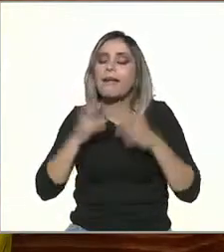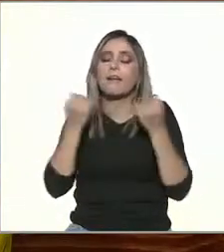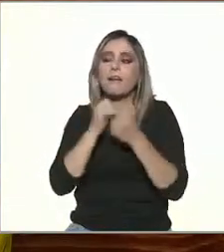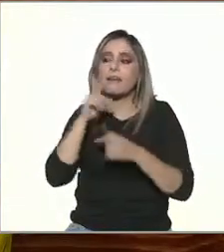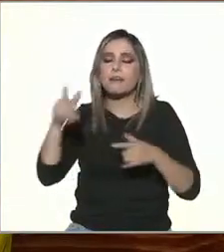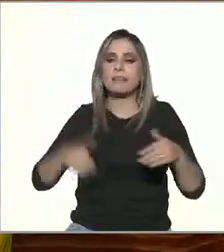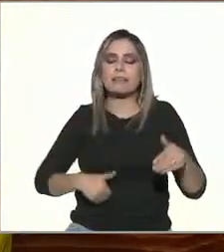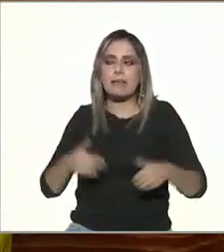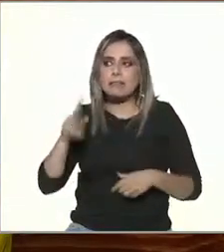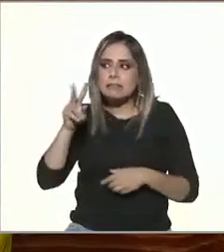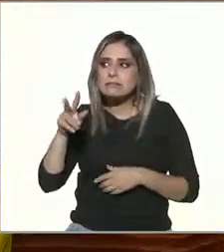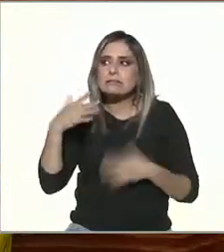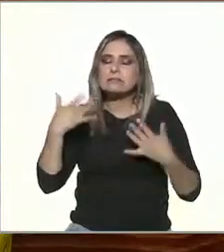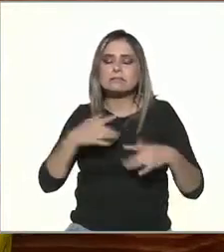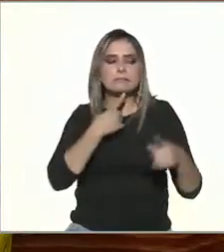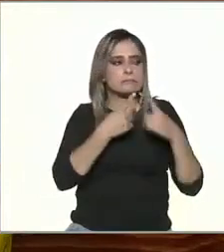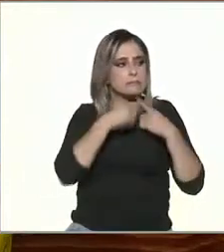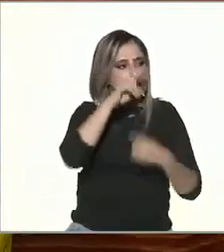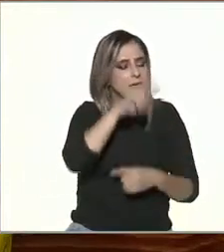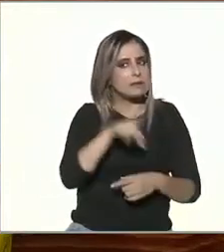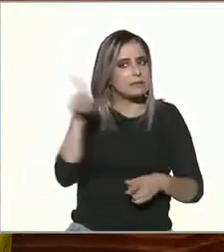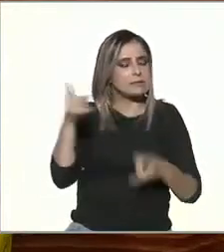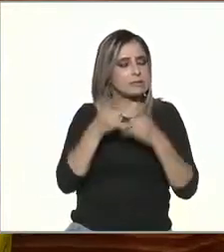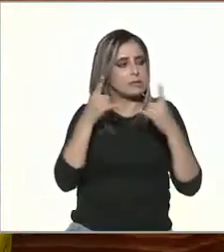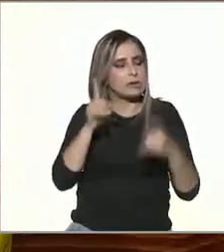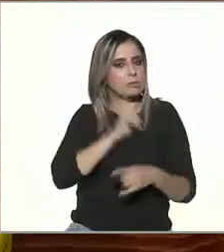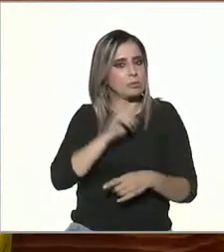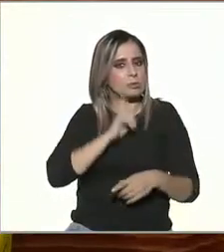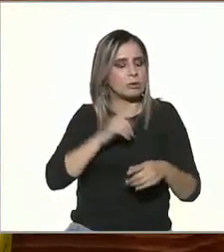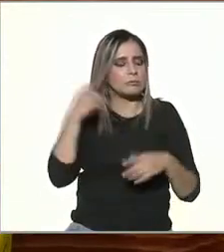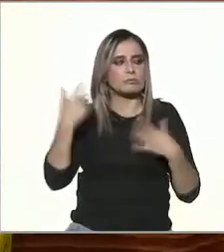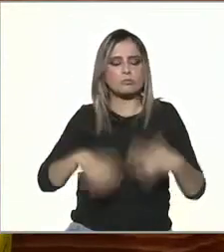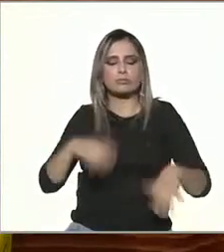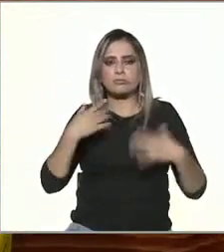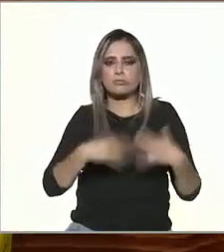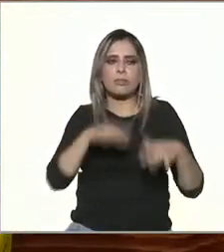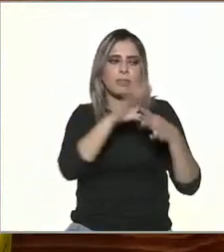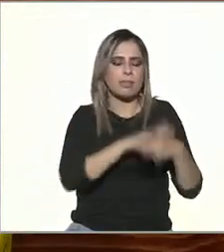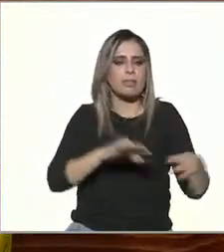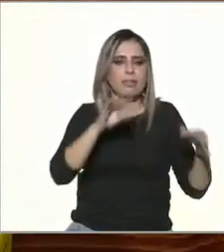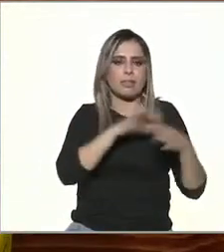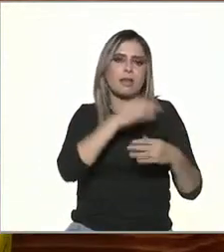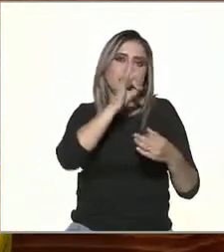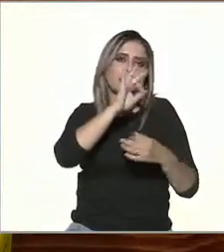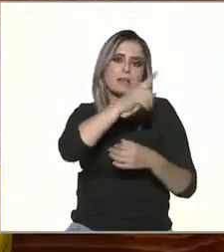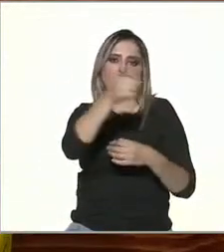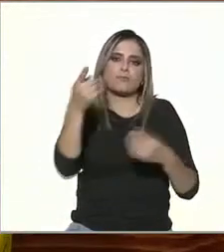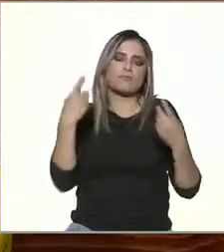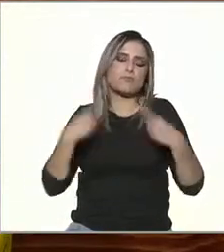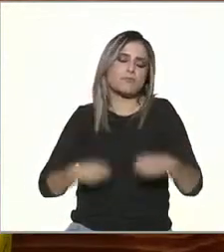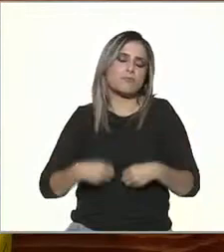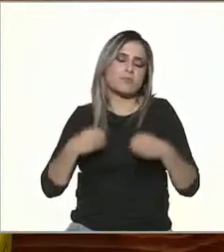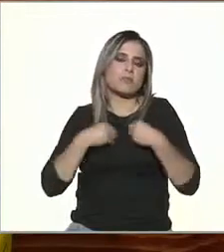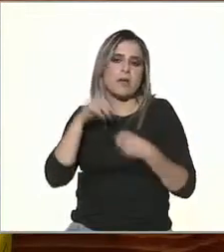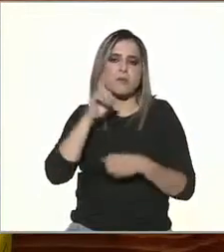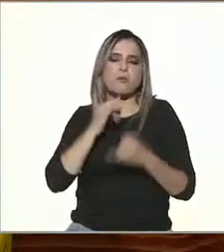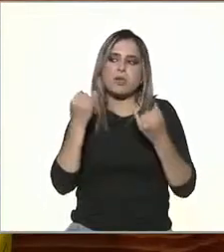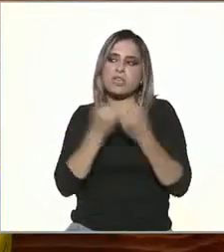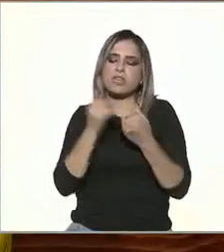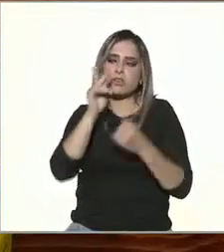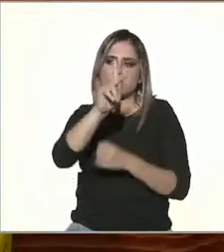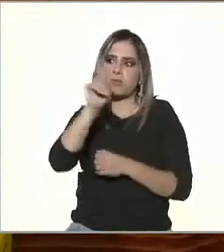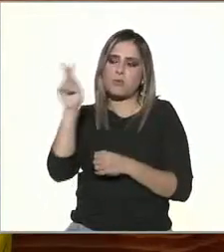va a hacer salir discutir sobre la historia de esta mujer que seguramente representa a muchas a muchas mujeres que quisieran vivir